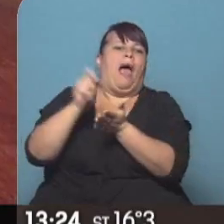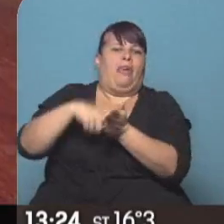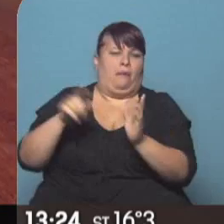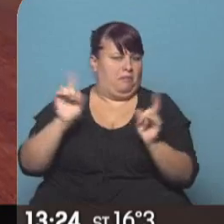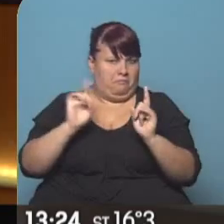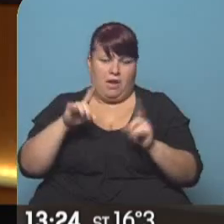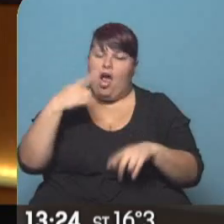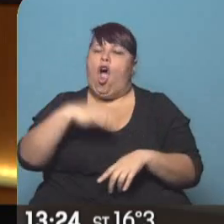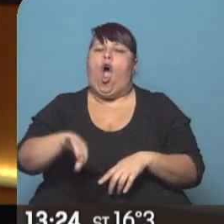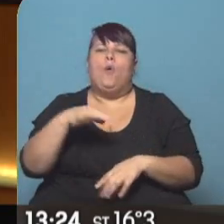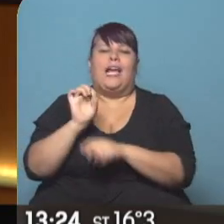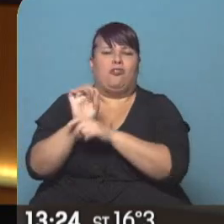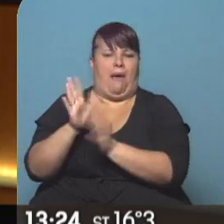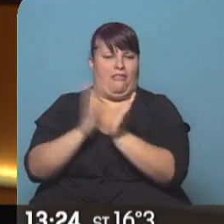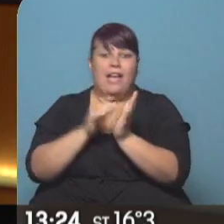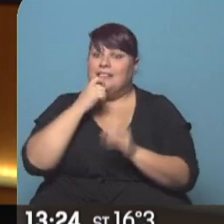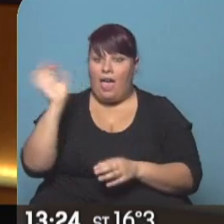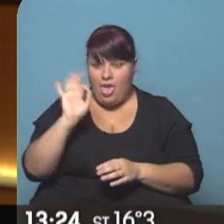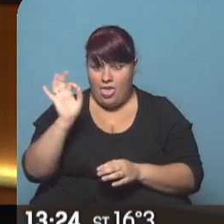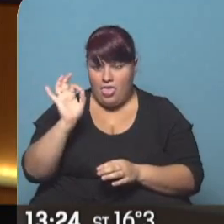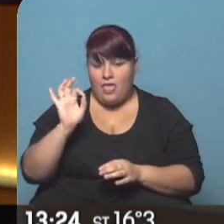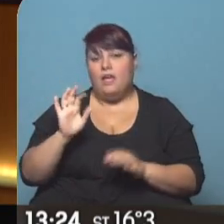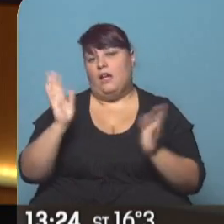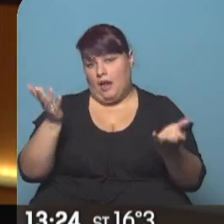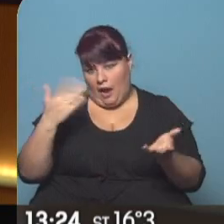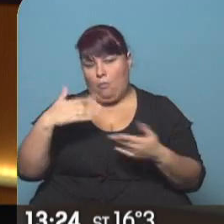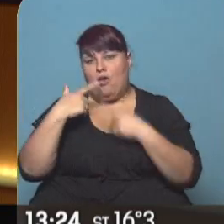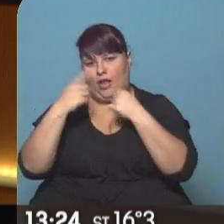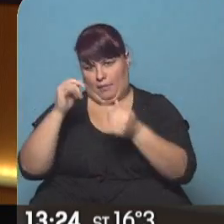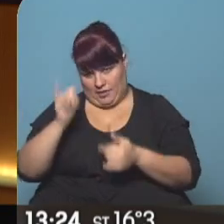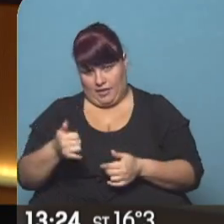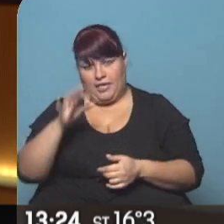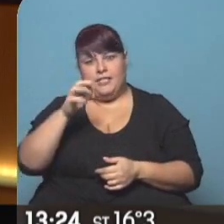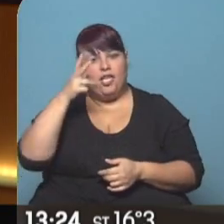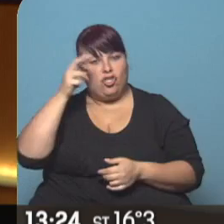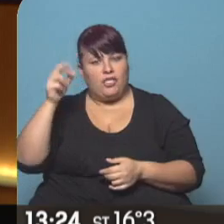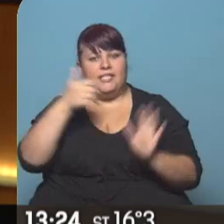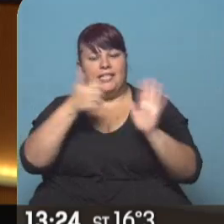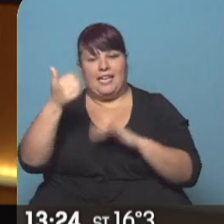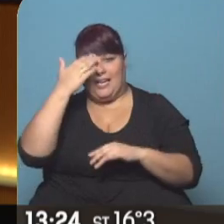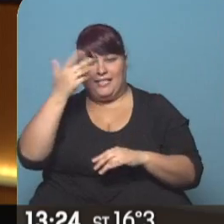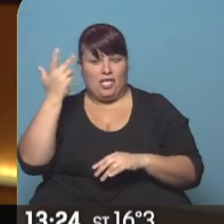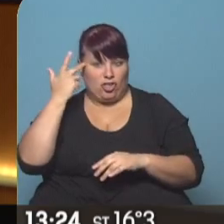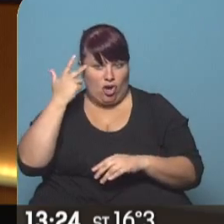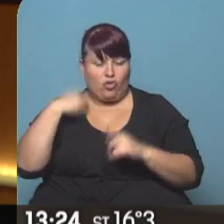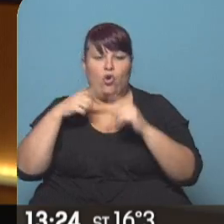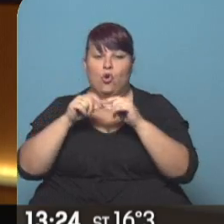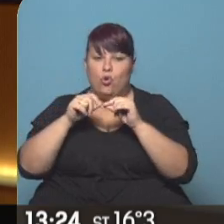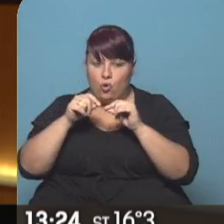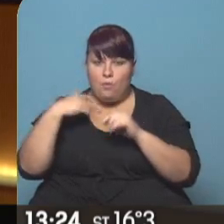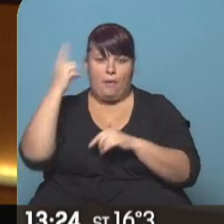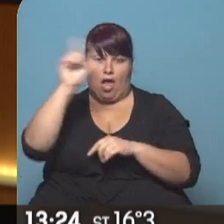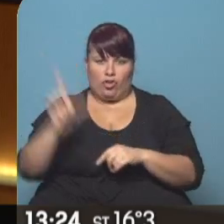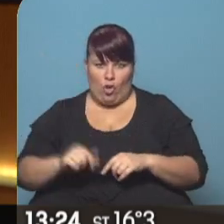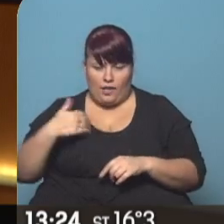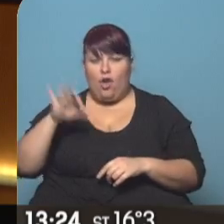débito automático. La empresa está obligada a hacerlo. Si no lo hacen, por supuesto se puede reclamar. 0800-666-1518, que es nuestra línea para todo